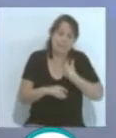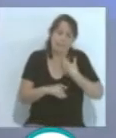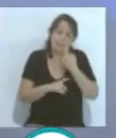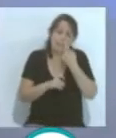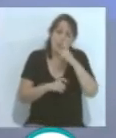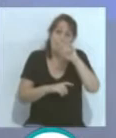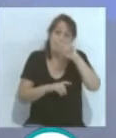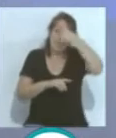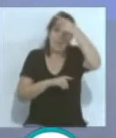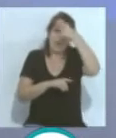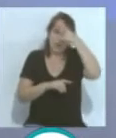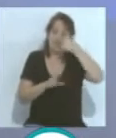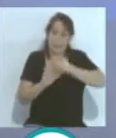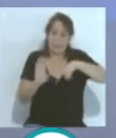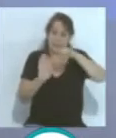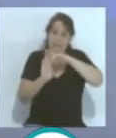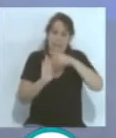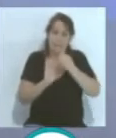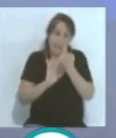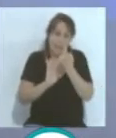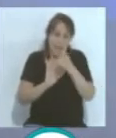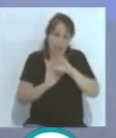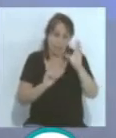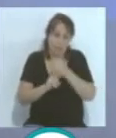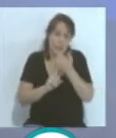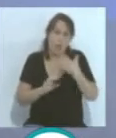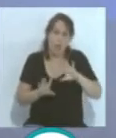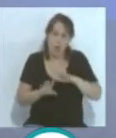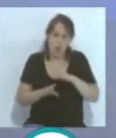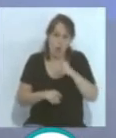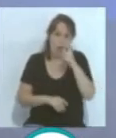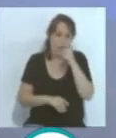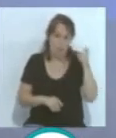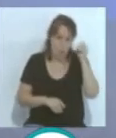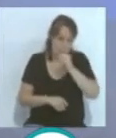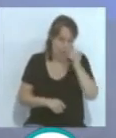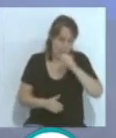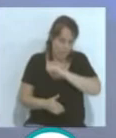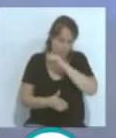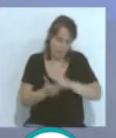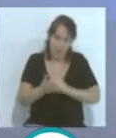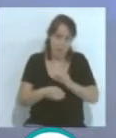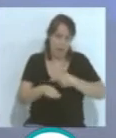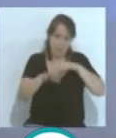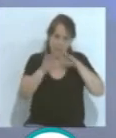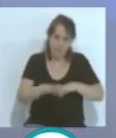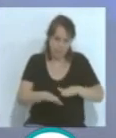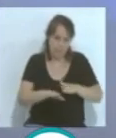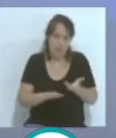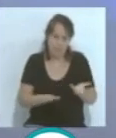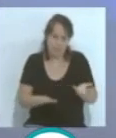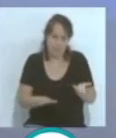pero bueno, firmaban creo que el 100% de los cadistas, de los gaditanos, aficionados al cadisco de fútbol,